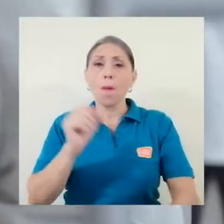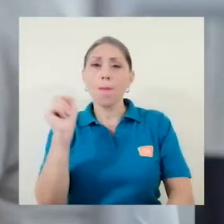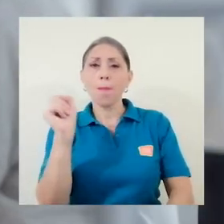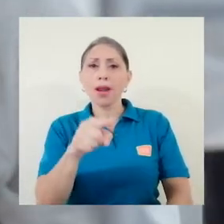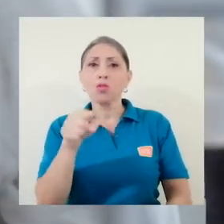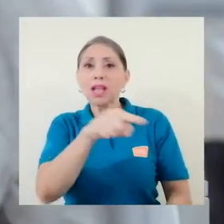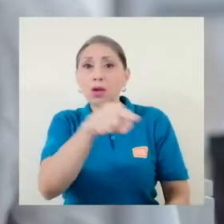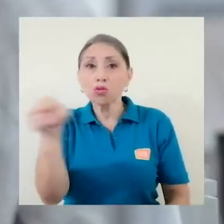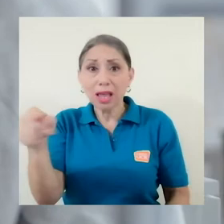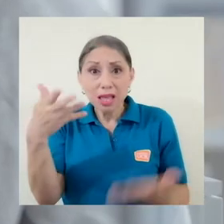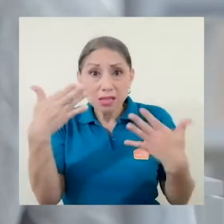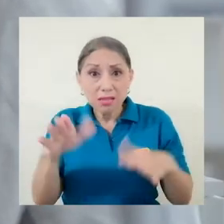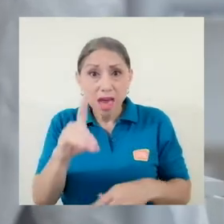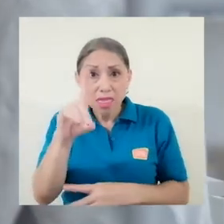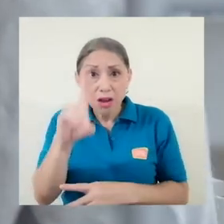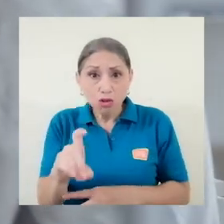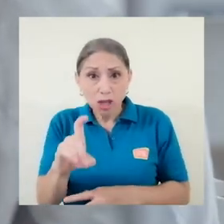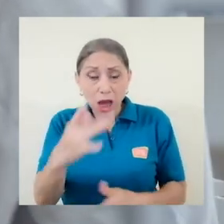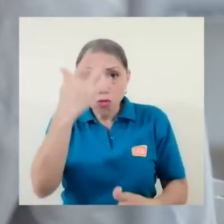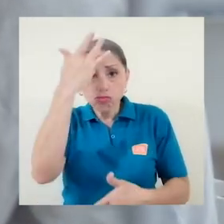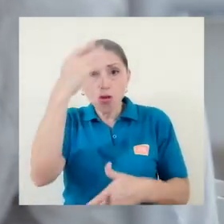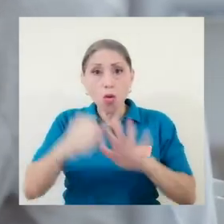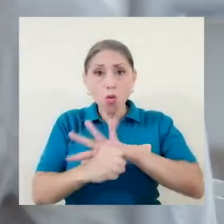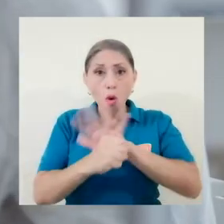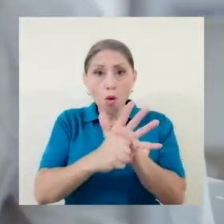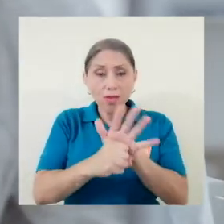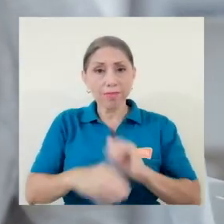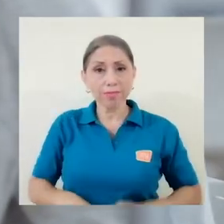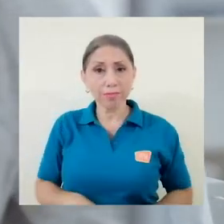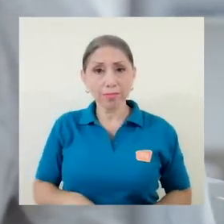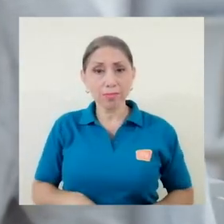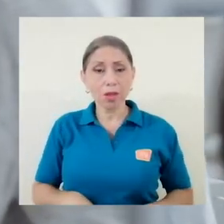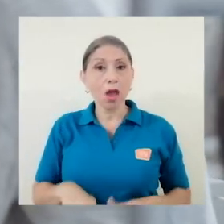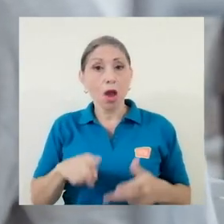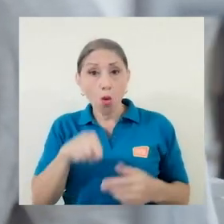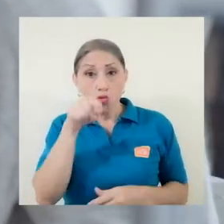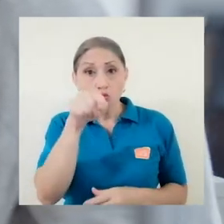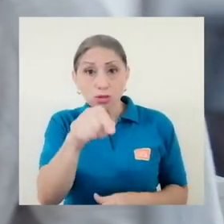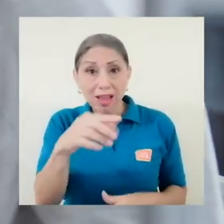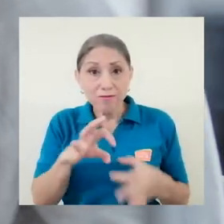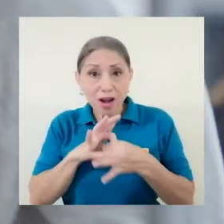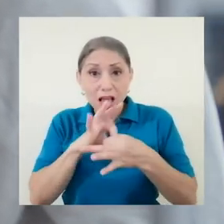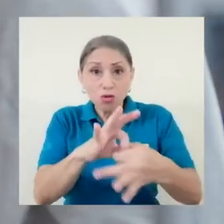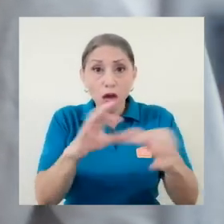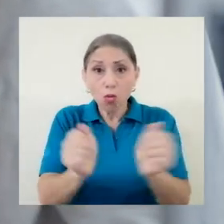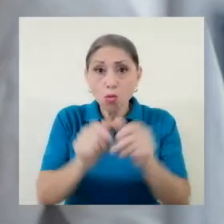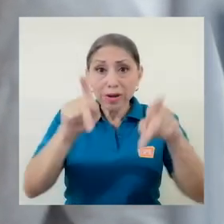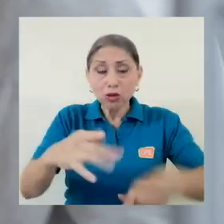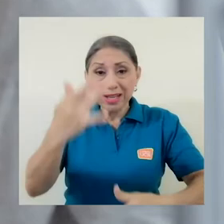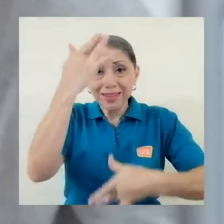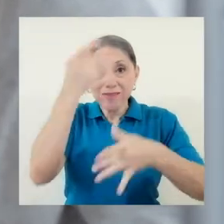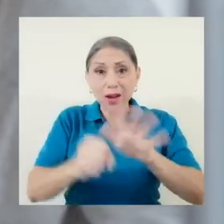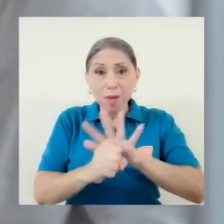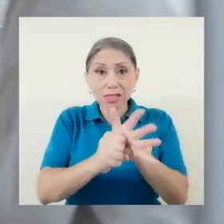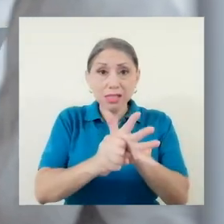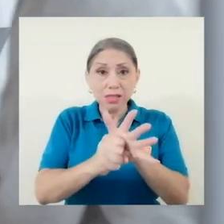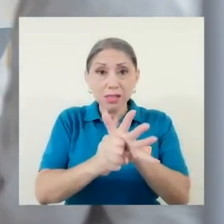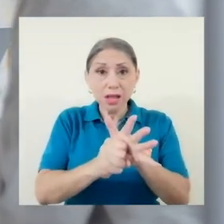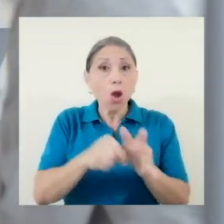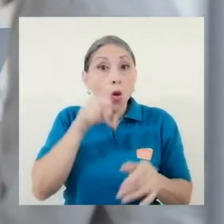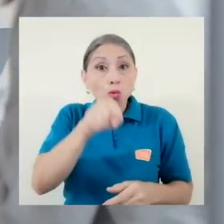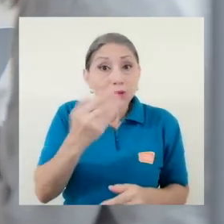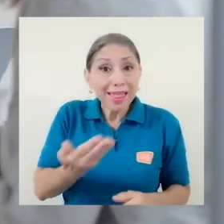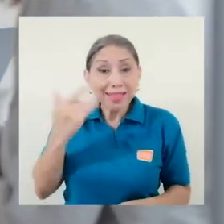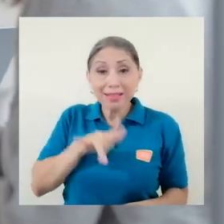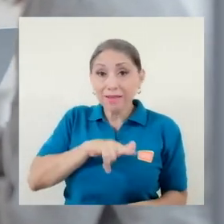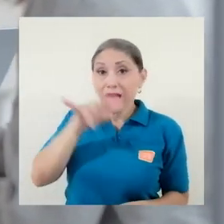si ha sido diagnosticado con COVID-19, si ha estado relacionado con pacientes infectados, si ha viajado